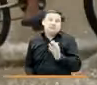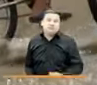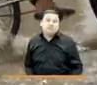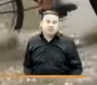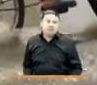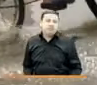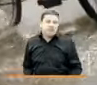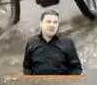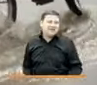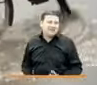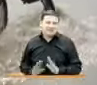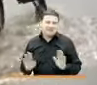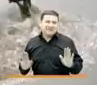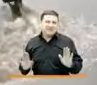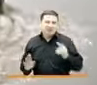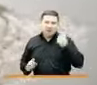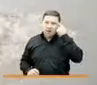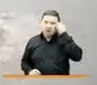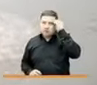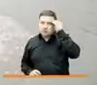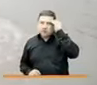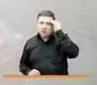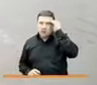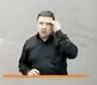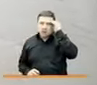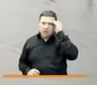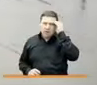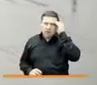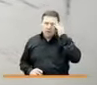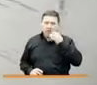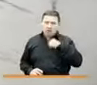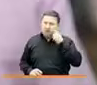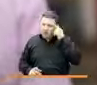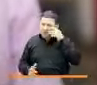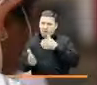ha quedado con esa psicosis porque yo pienso que también me le van a hacer daño